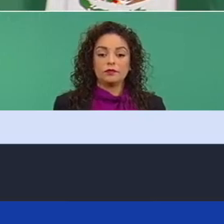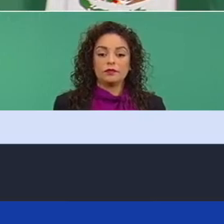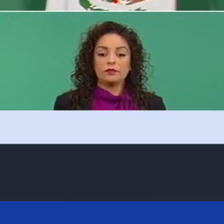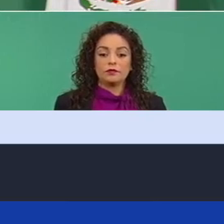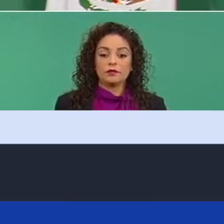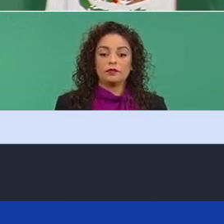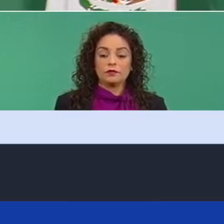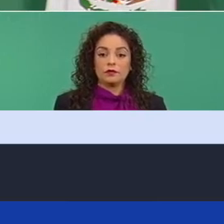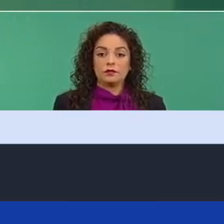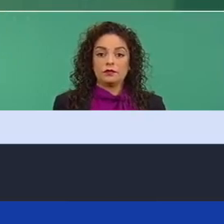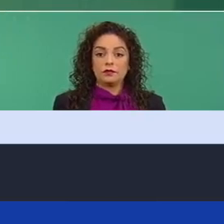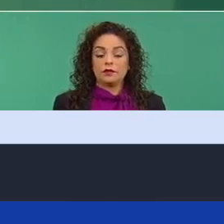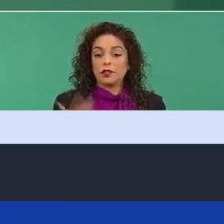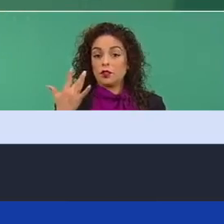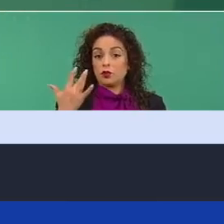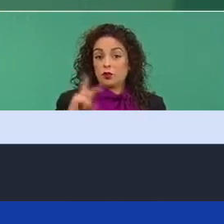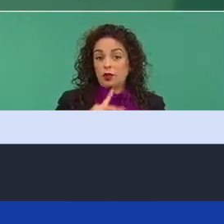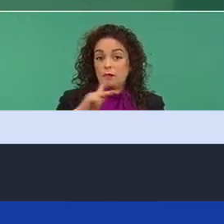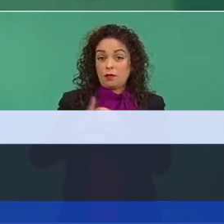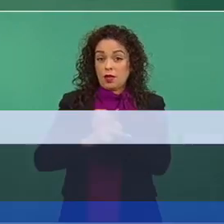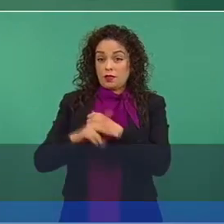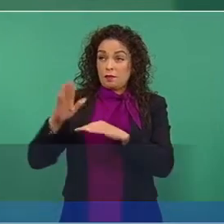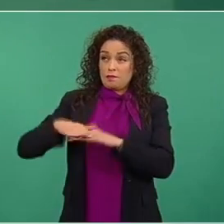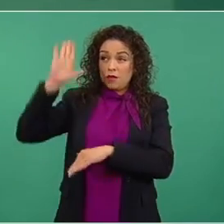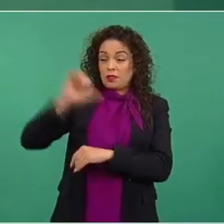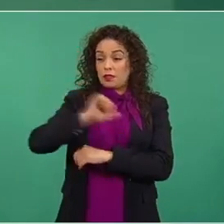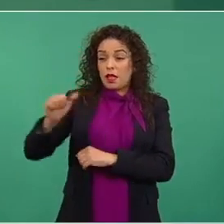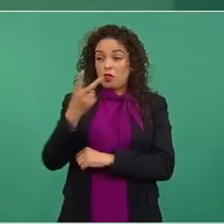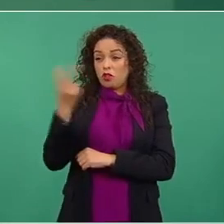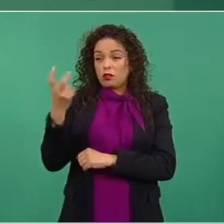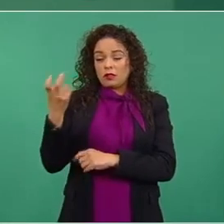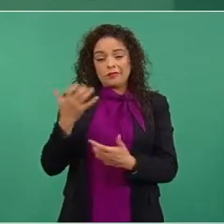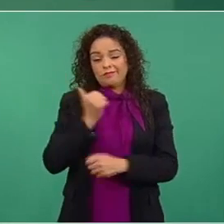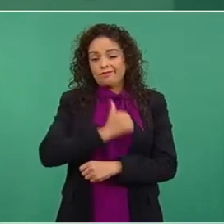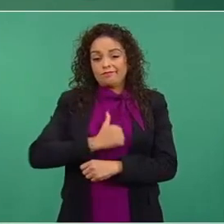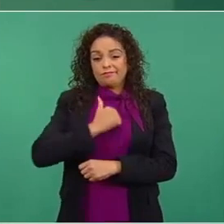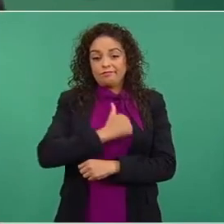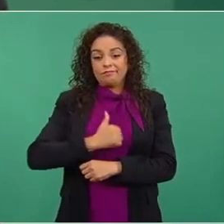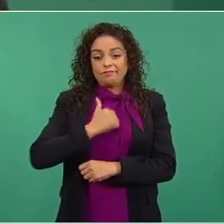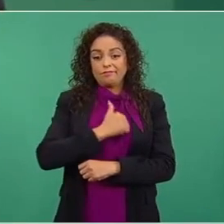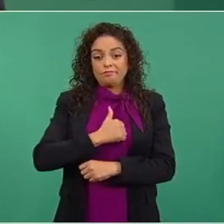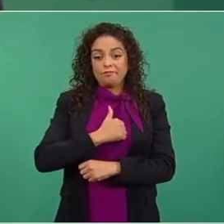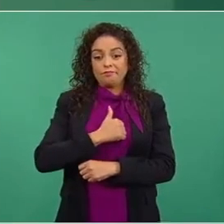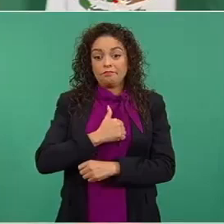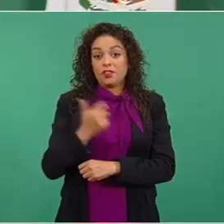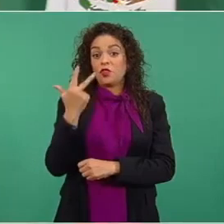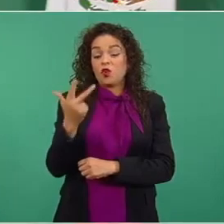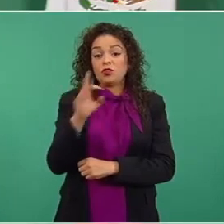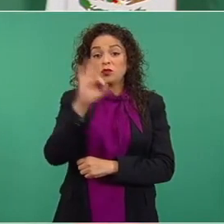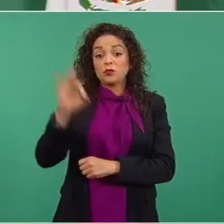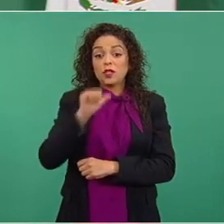países en adelante hasta cerca de 200, como 8 por ciento